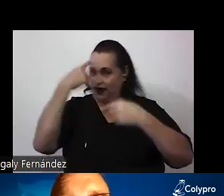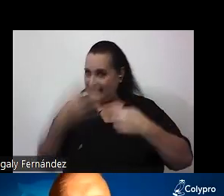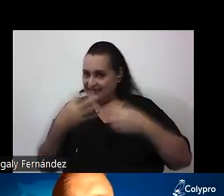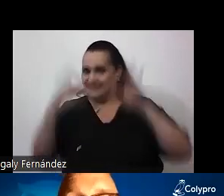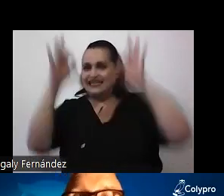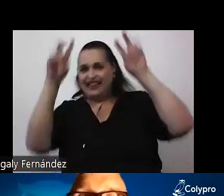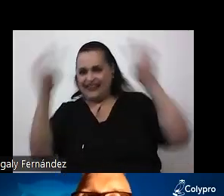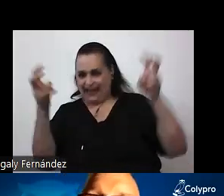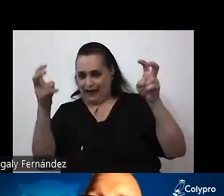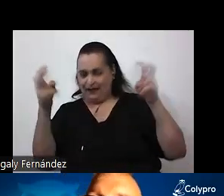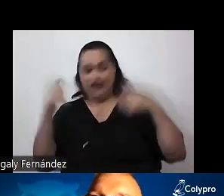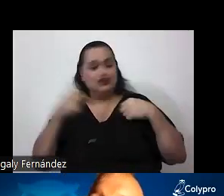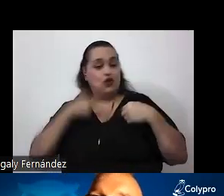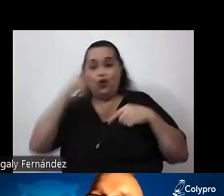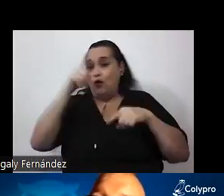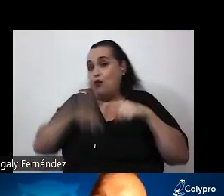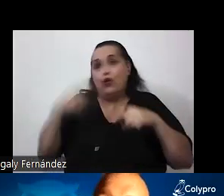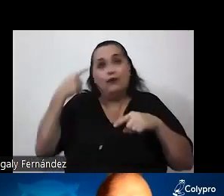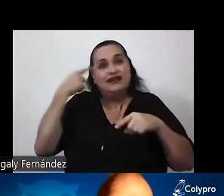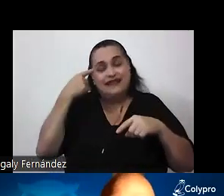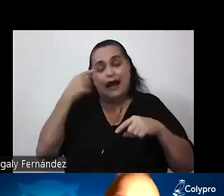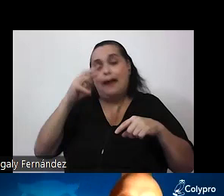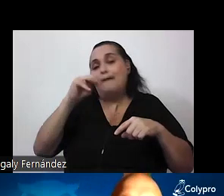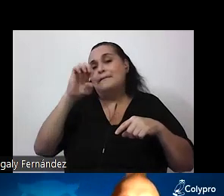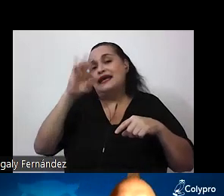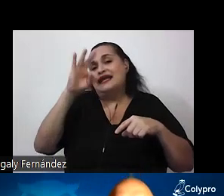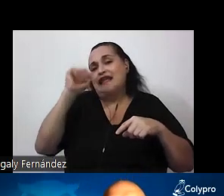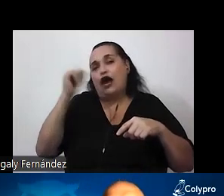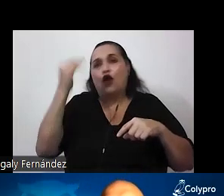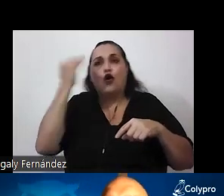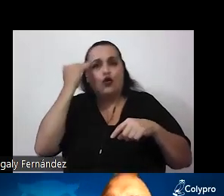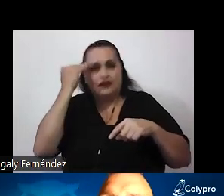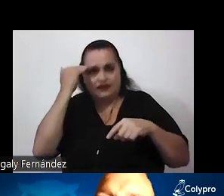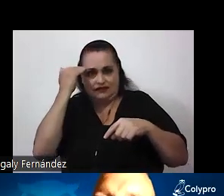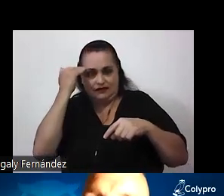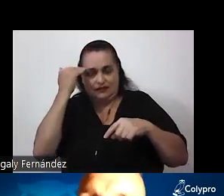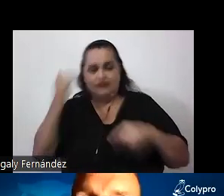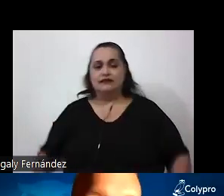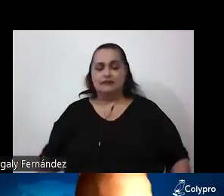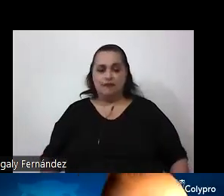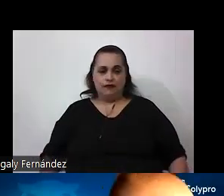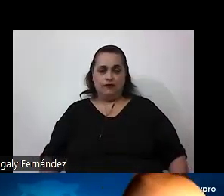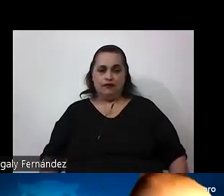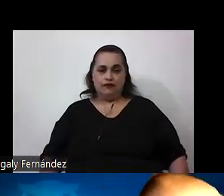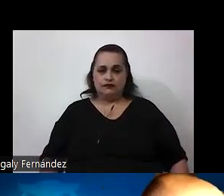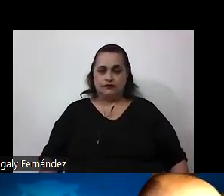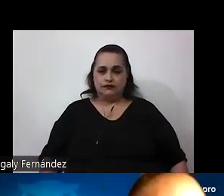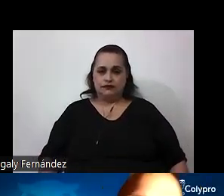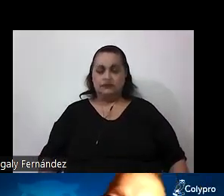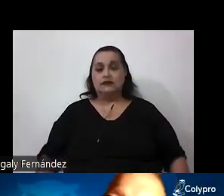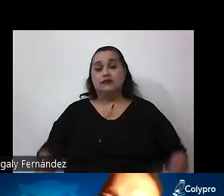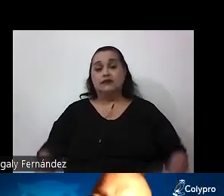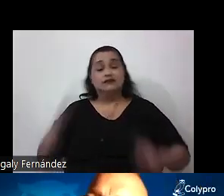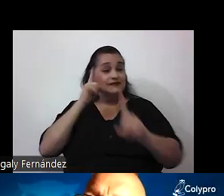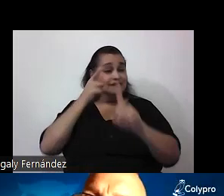si no soy capaz de pensar metacognitivamente bien voy hacia uno de los